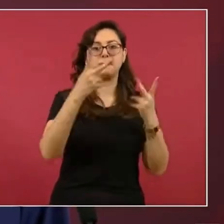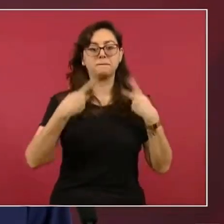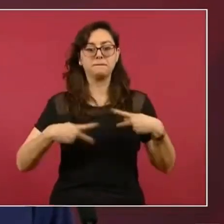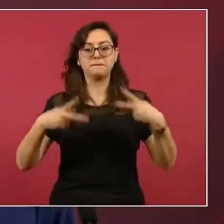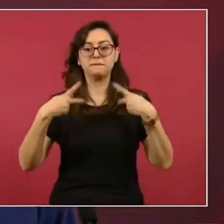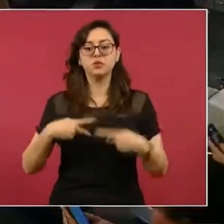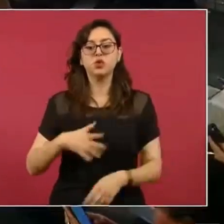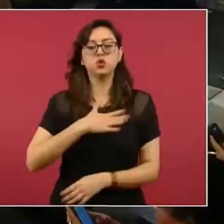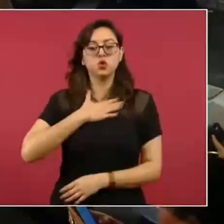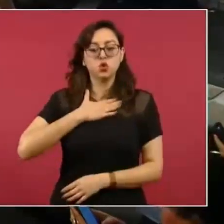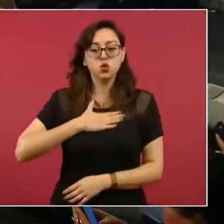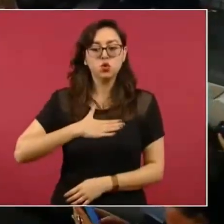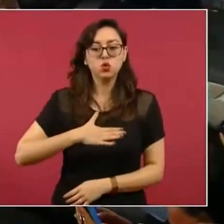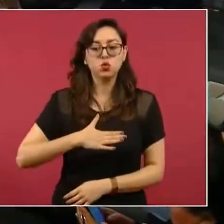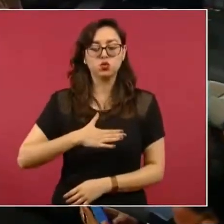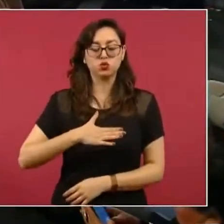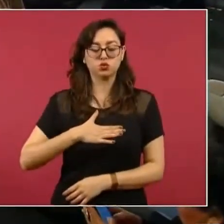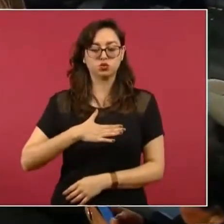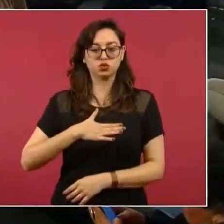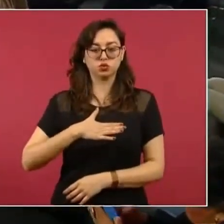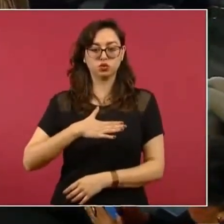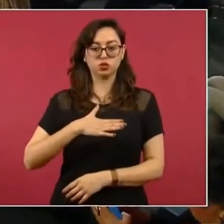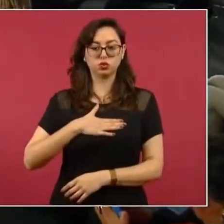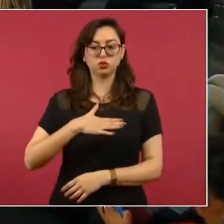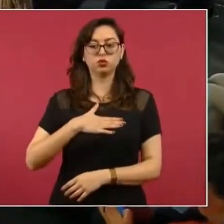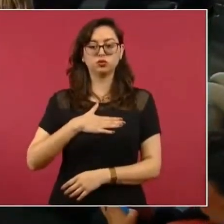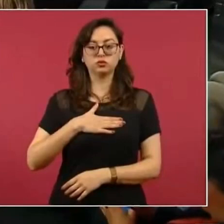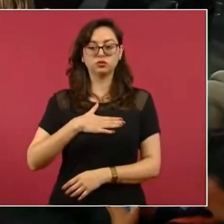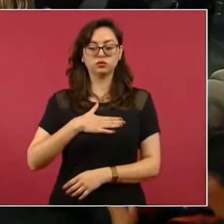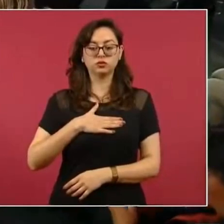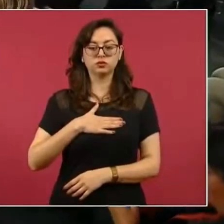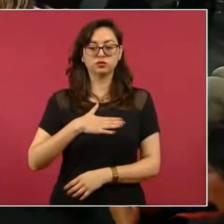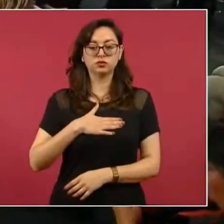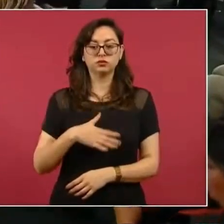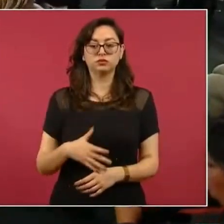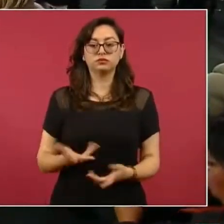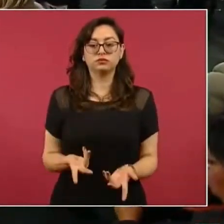Y que no sigan utilizando como excusa.